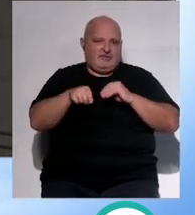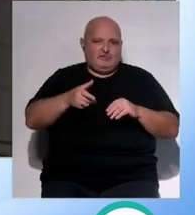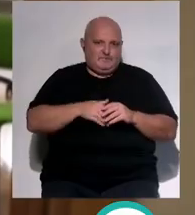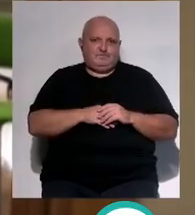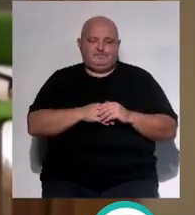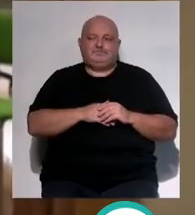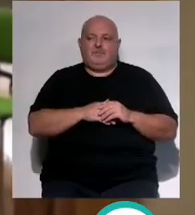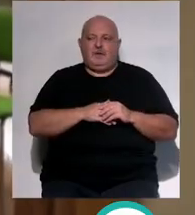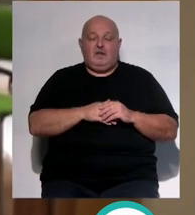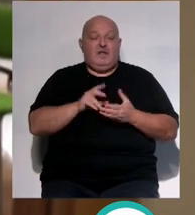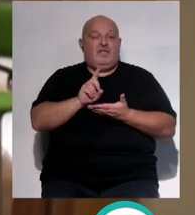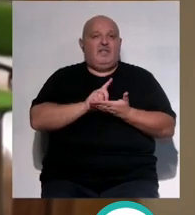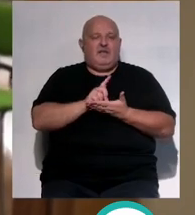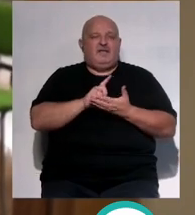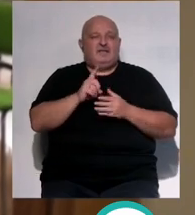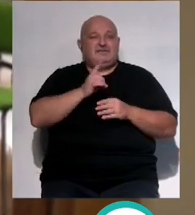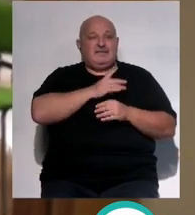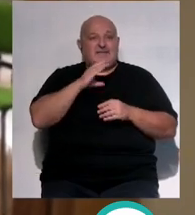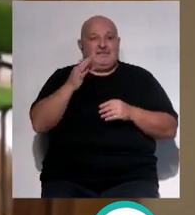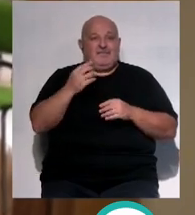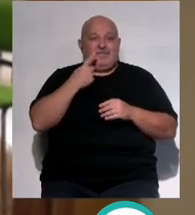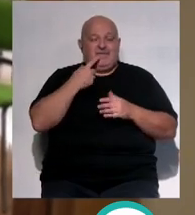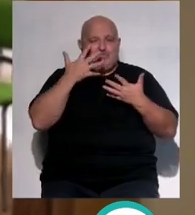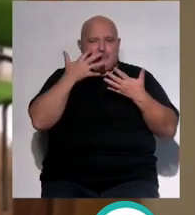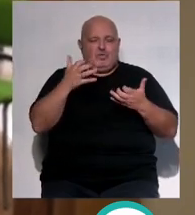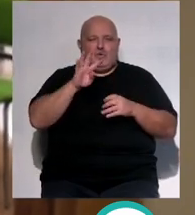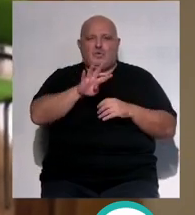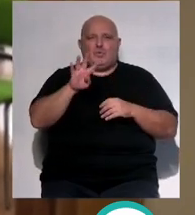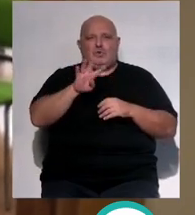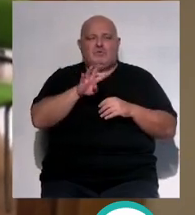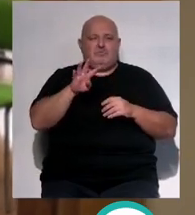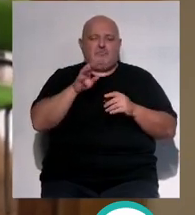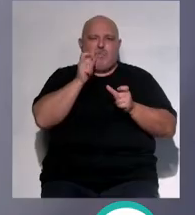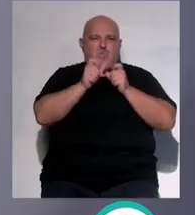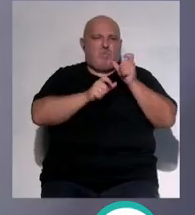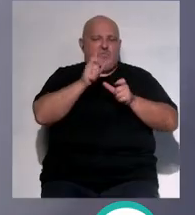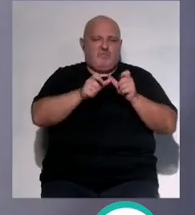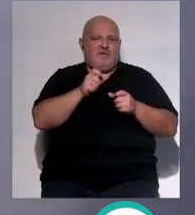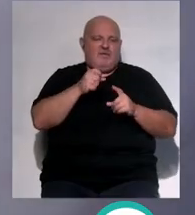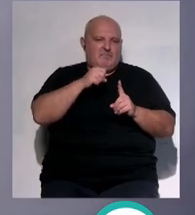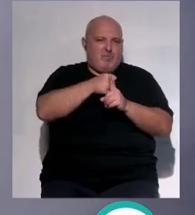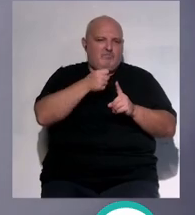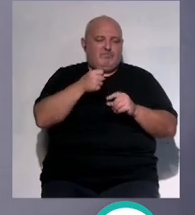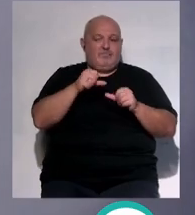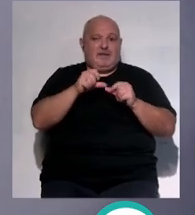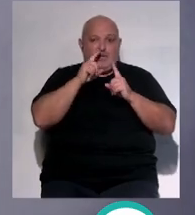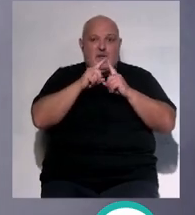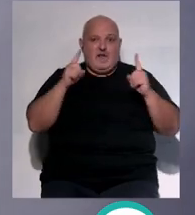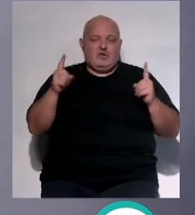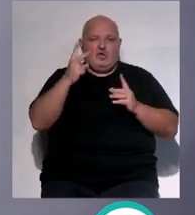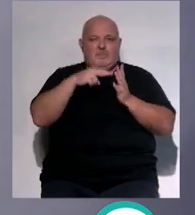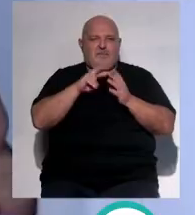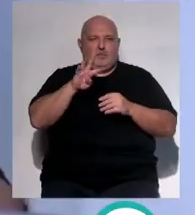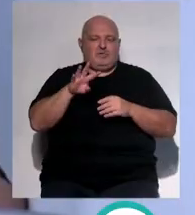agresiones los datos del sindicato CESIP reflejan 44 agresiones verbales o físicas en lo que va de año en todo el